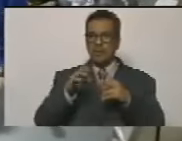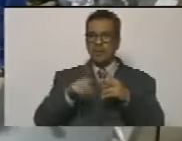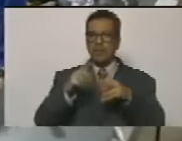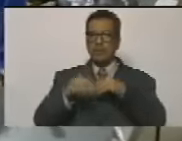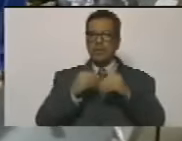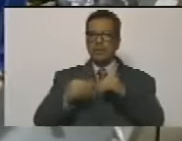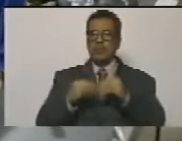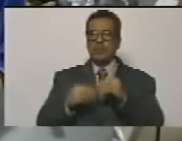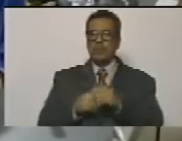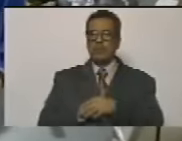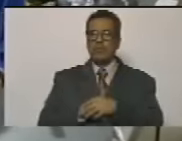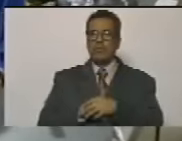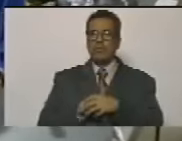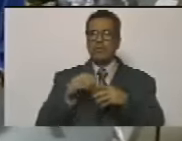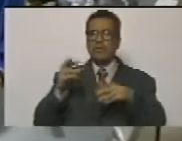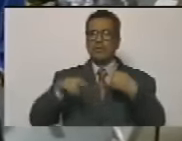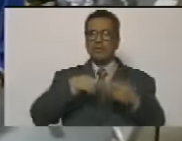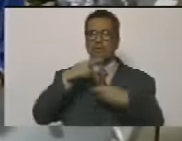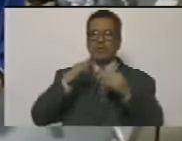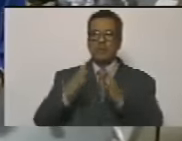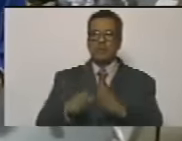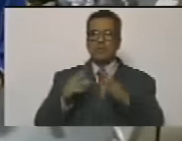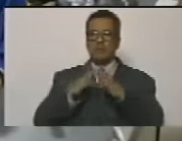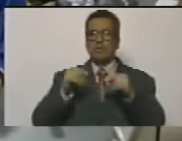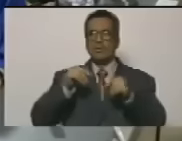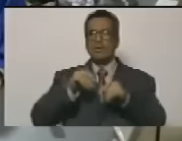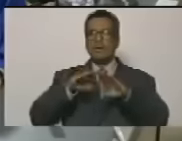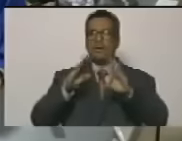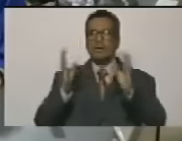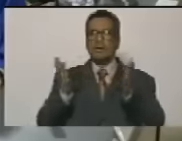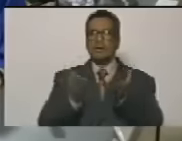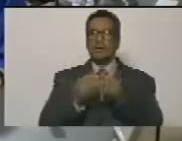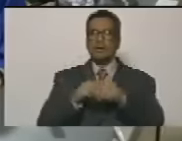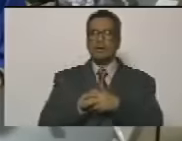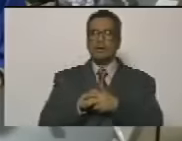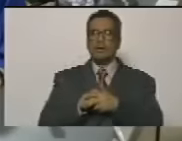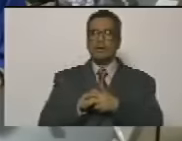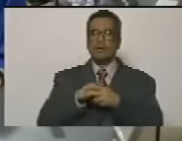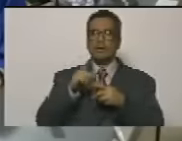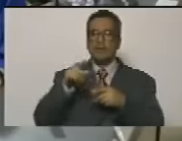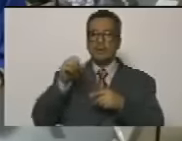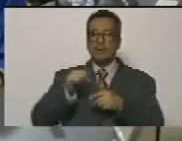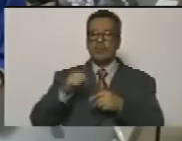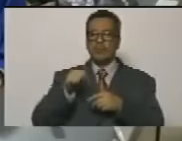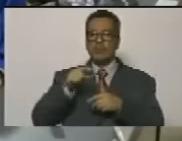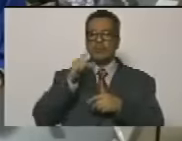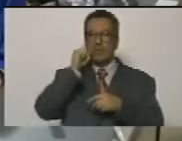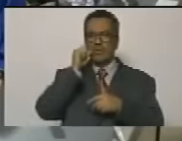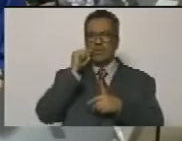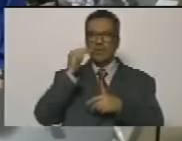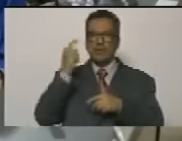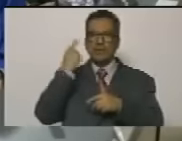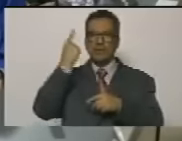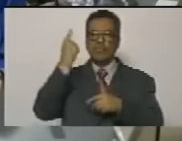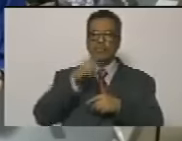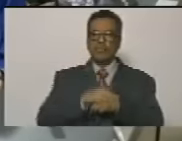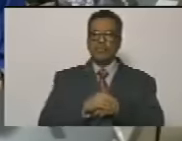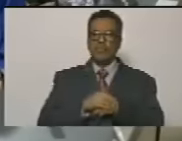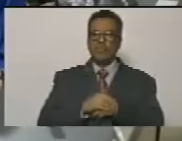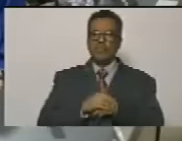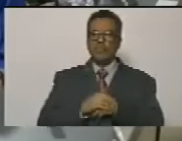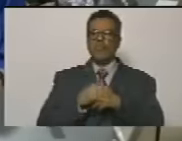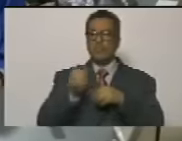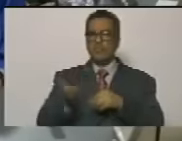ningún partido comunista hizo una revolución en el mundo occidental pero por supuesto hombres heroicos y